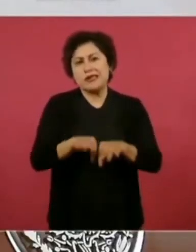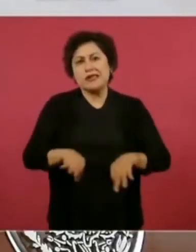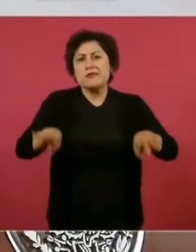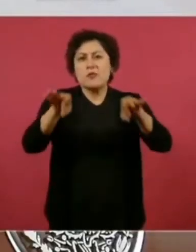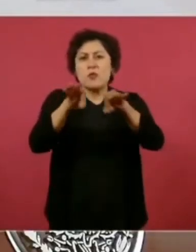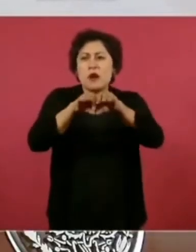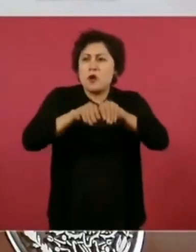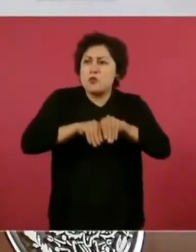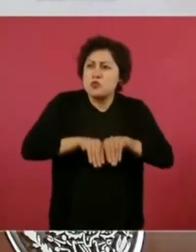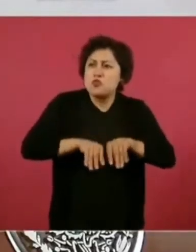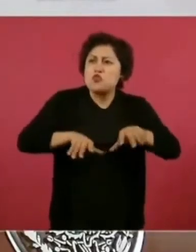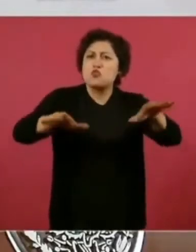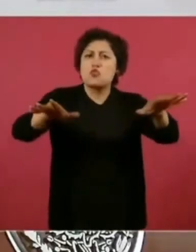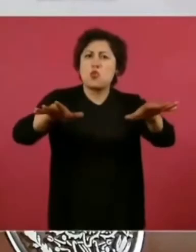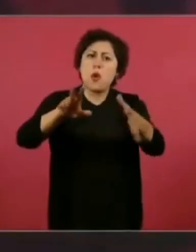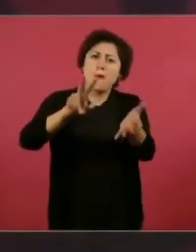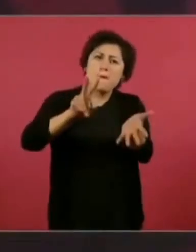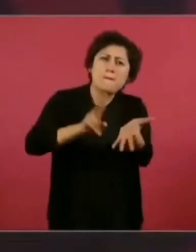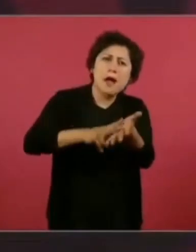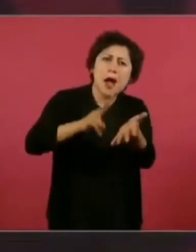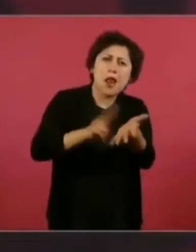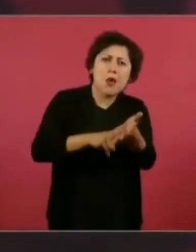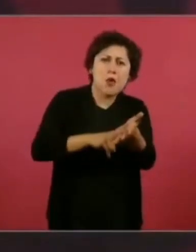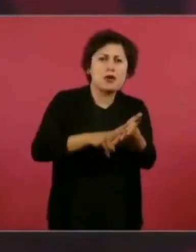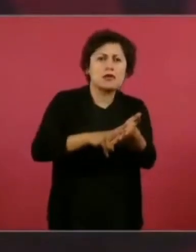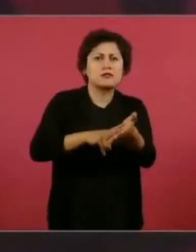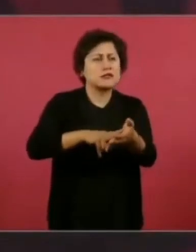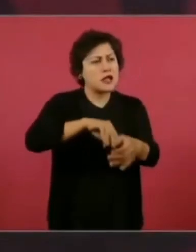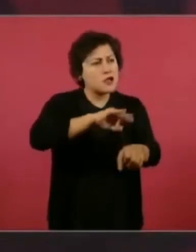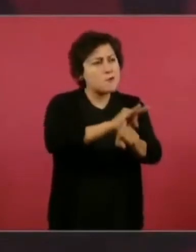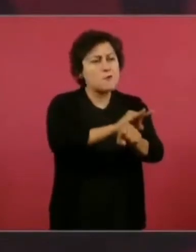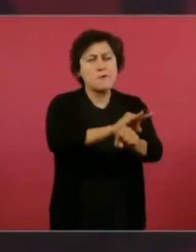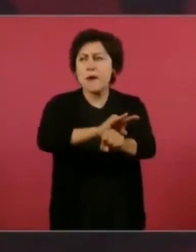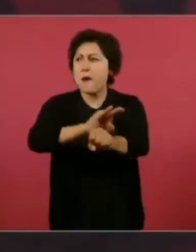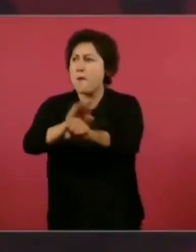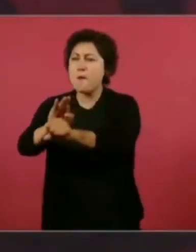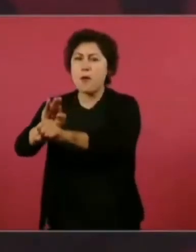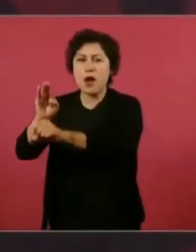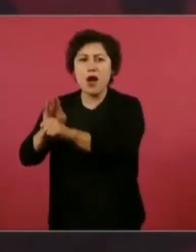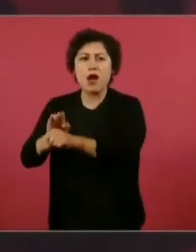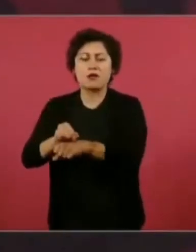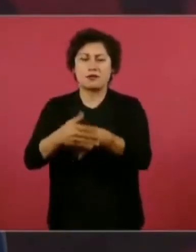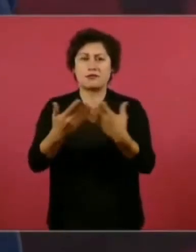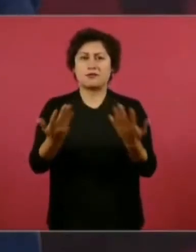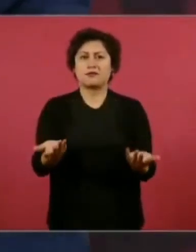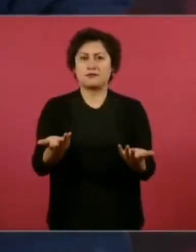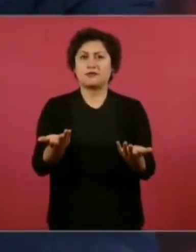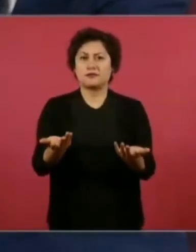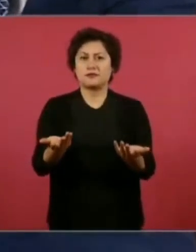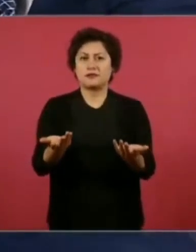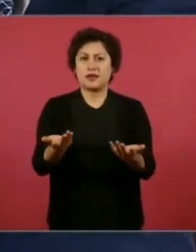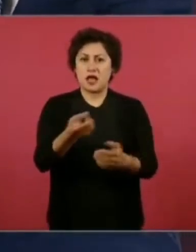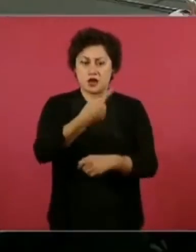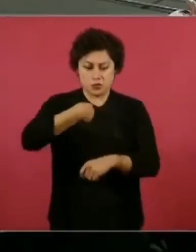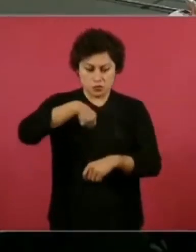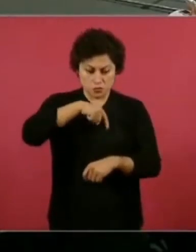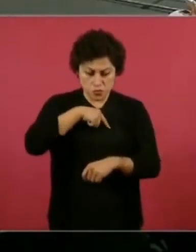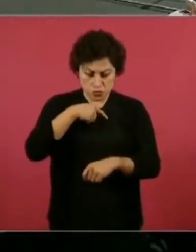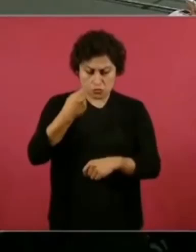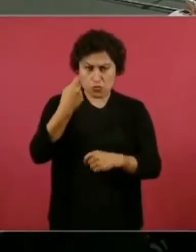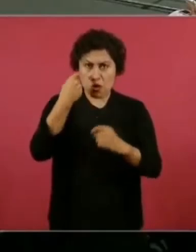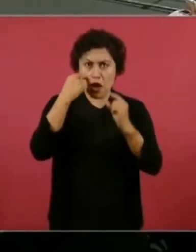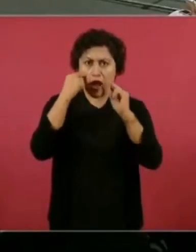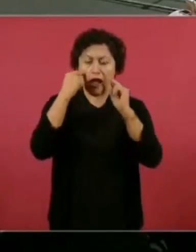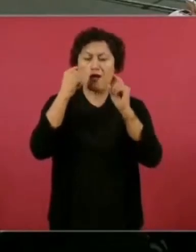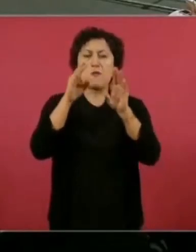afianzar más nuestras tradiciones, la